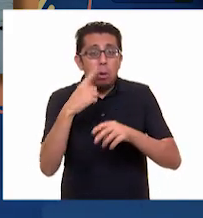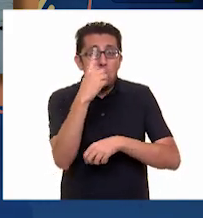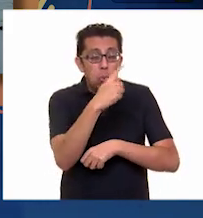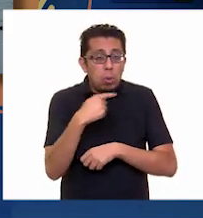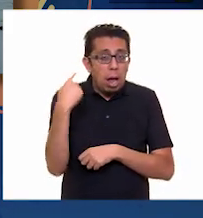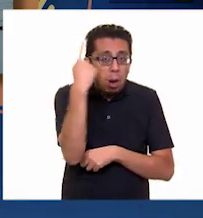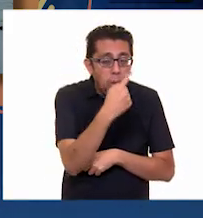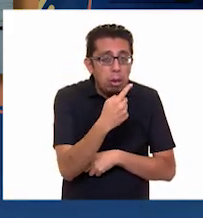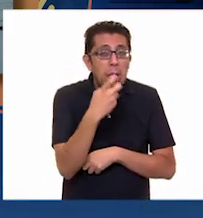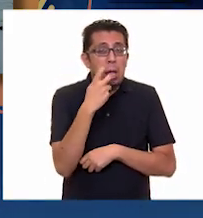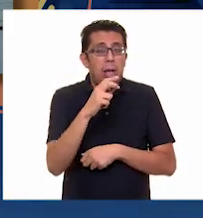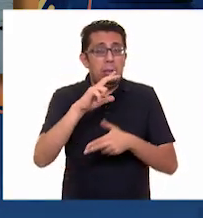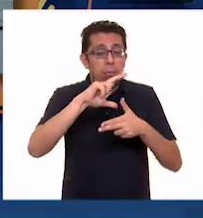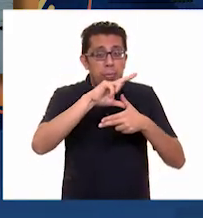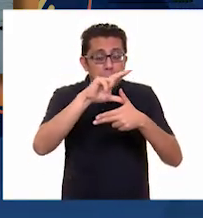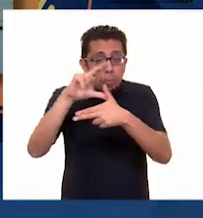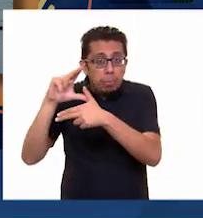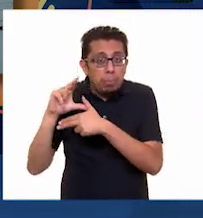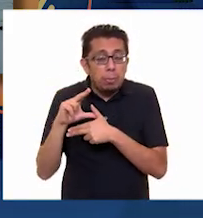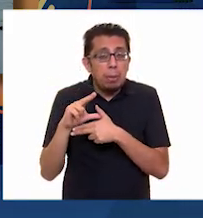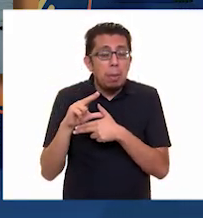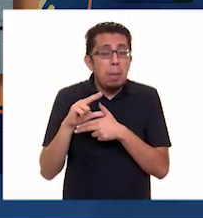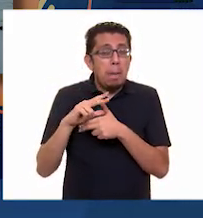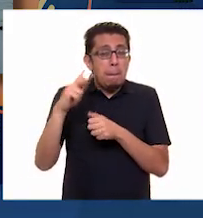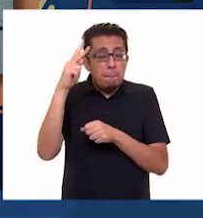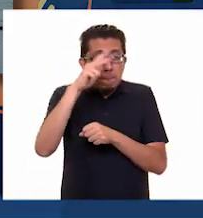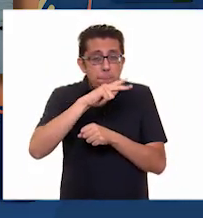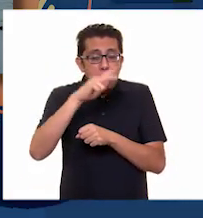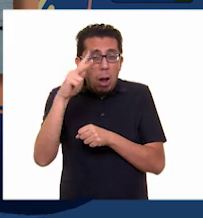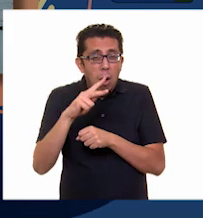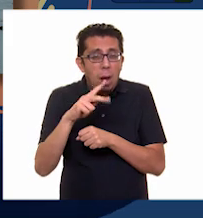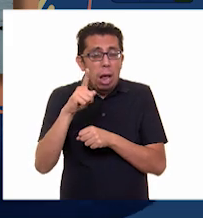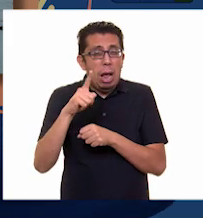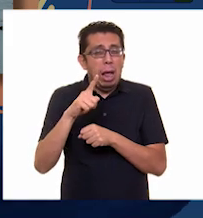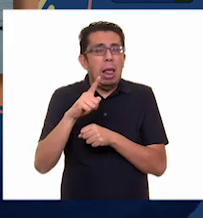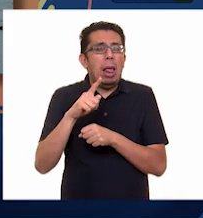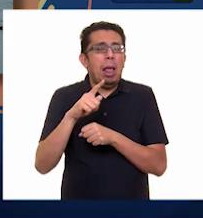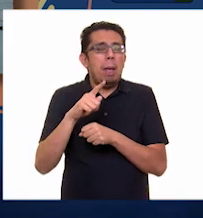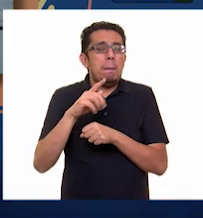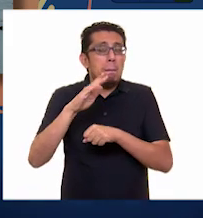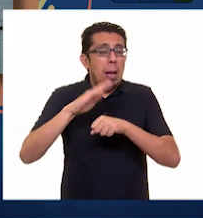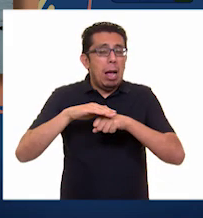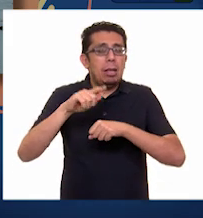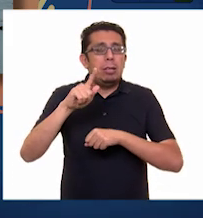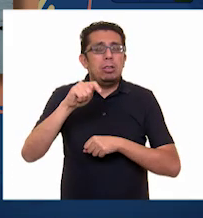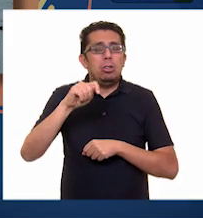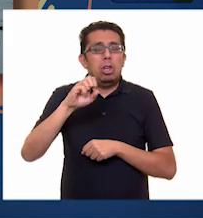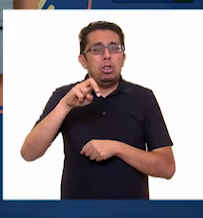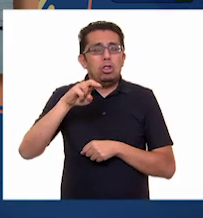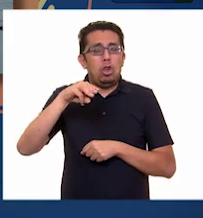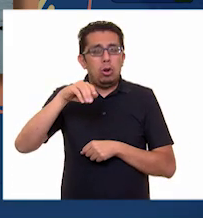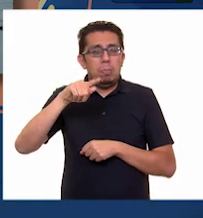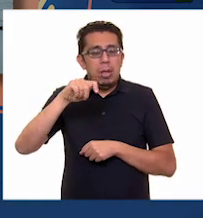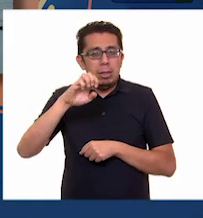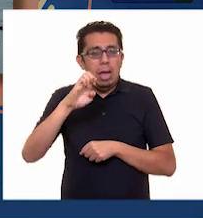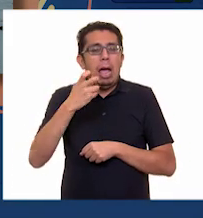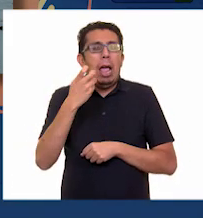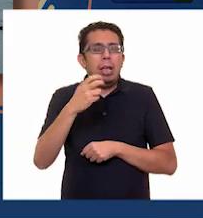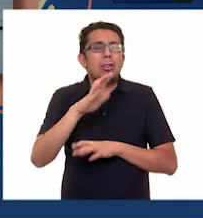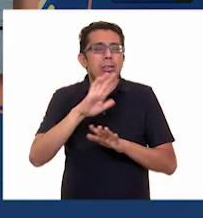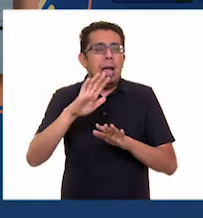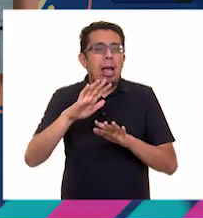intensidad de un ciclón tropical supera la clasificación de tormenta tropical, se convierte en un huracán.